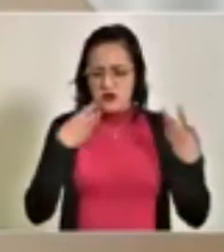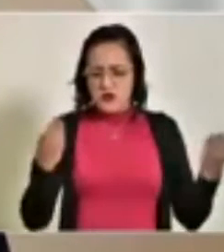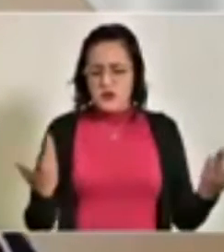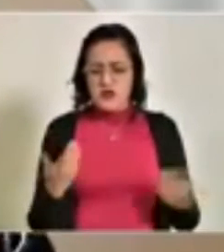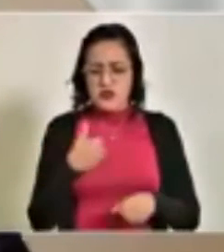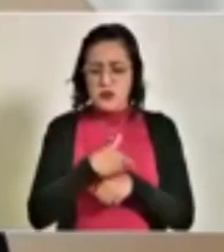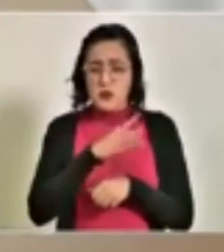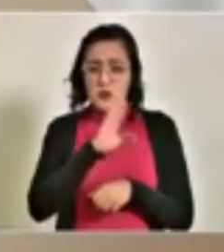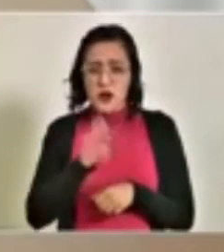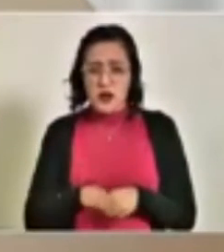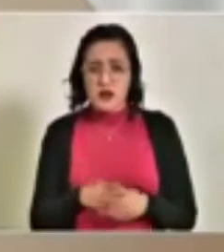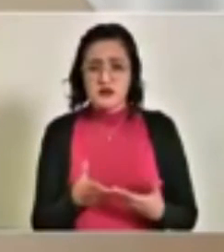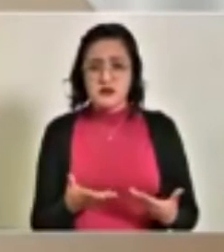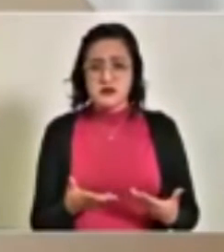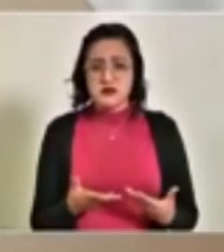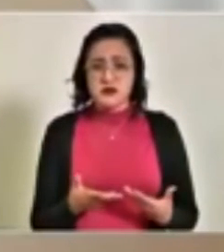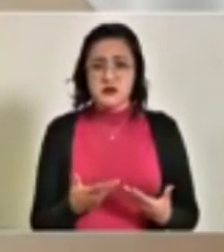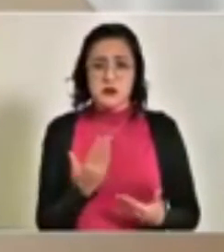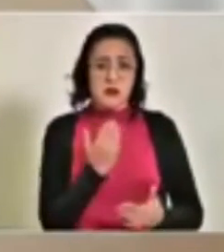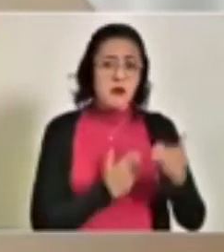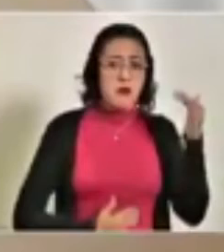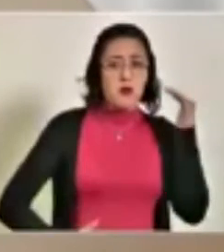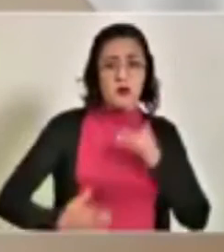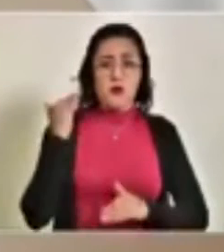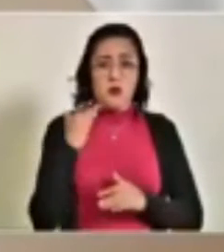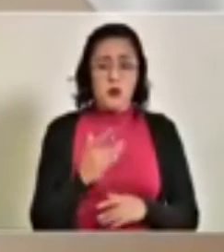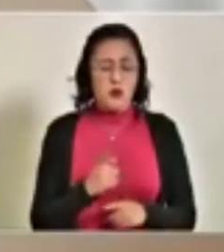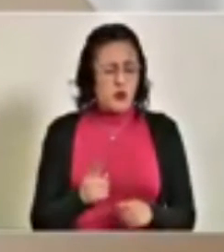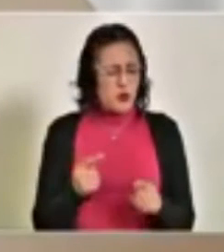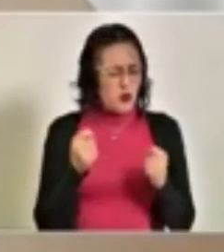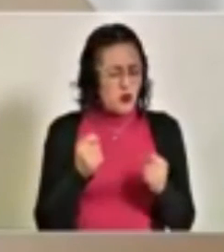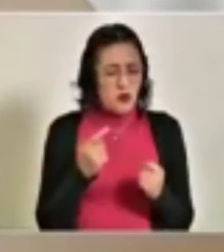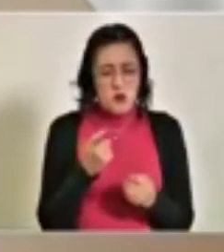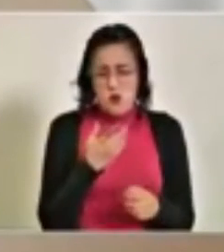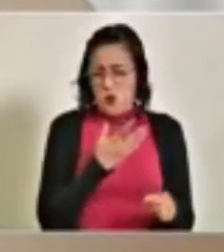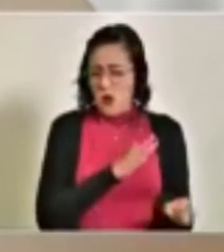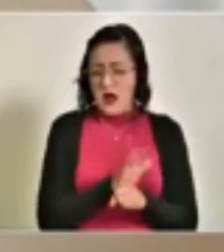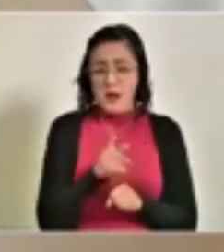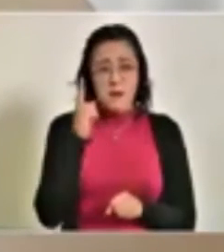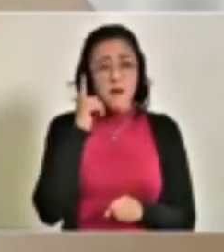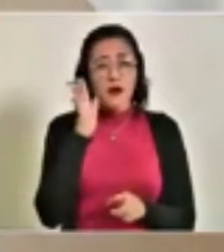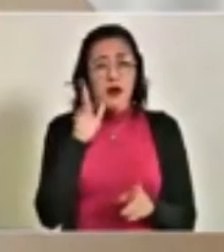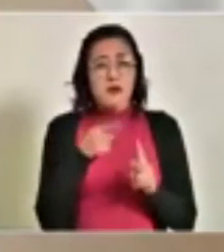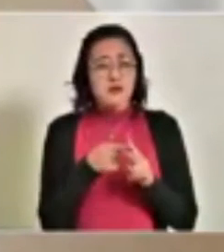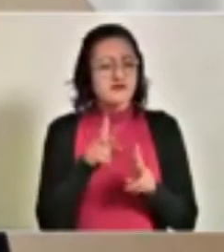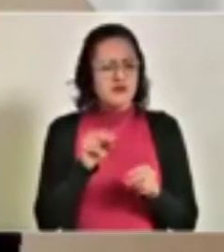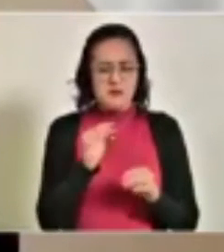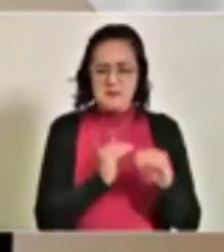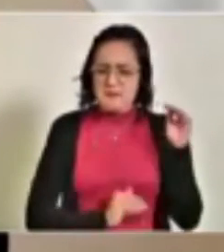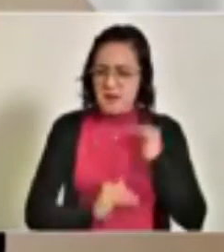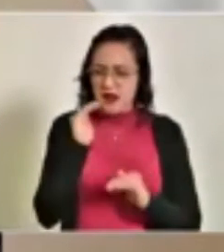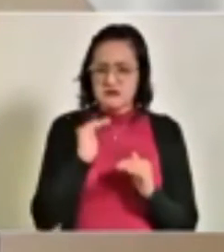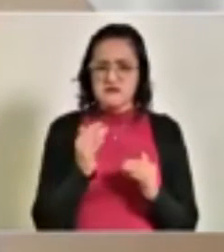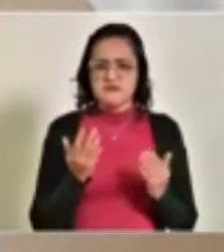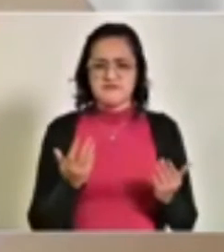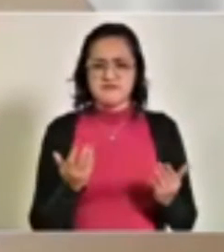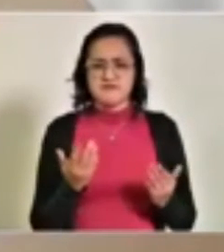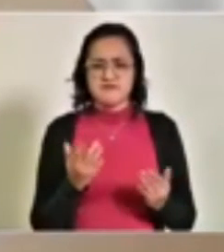muertos sobrepasó cualquier predicción. Yo quiero decirles que